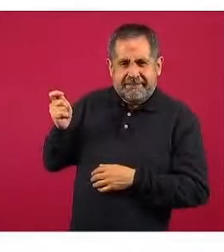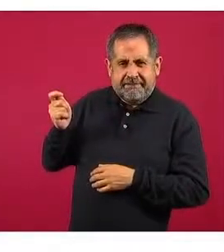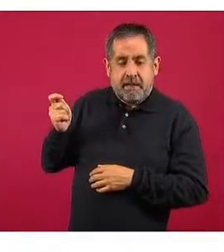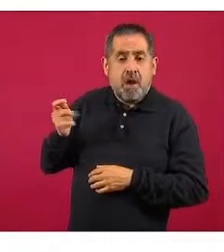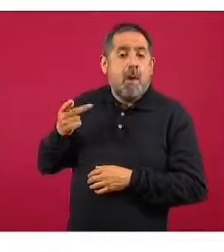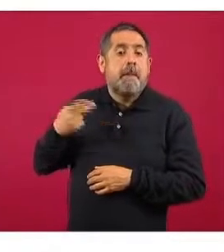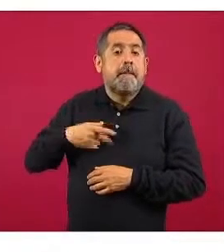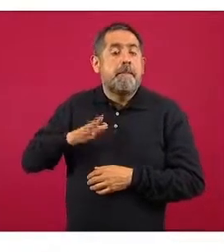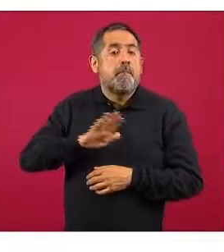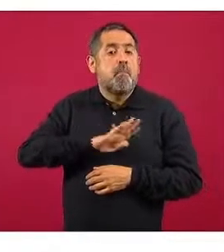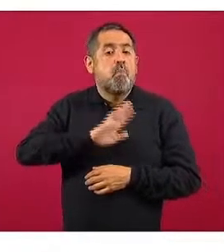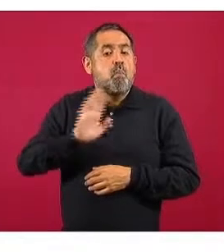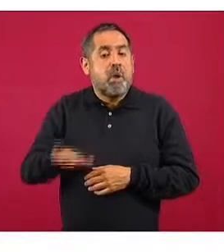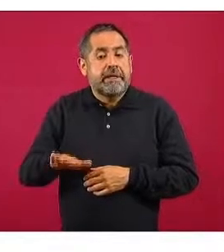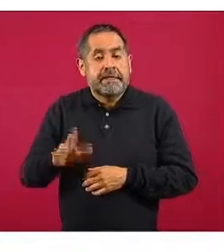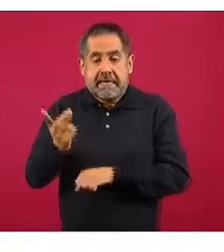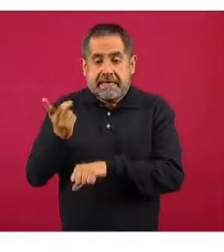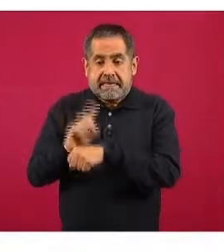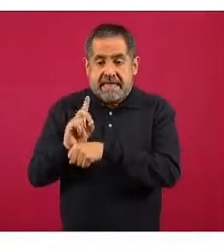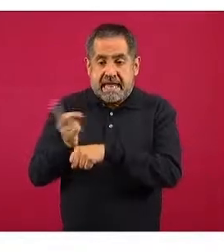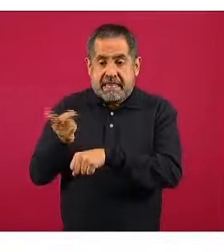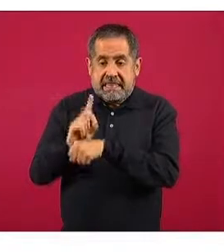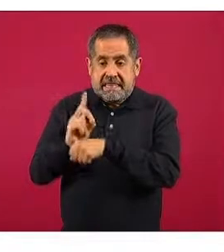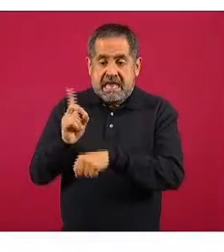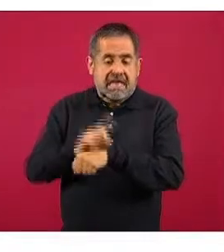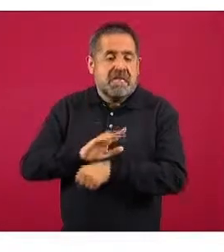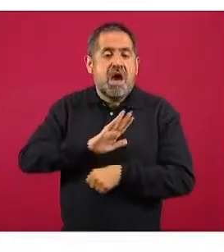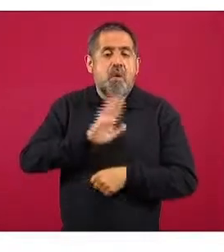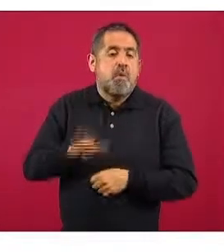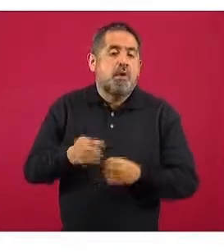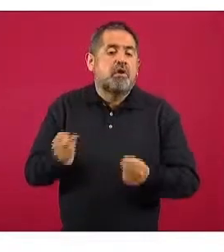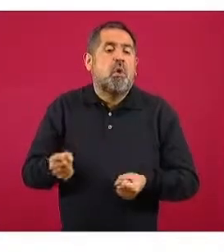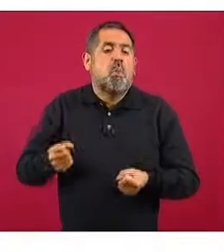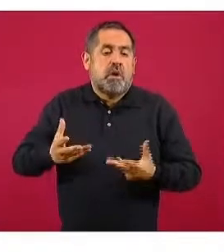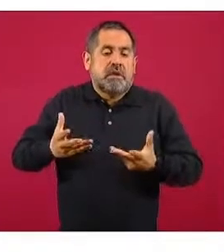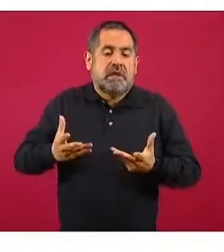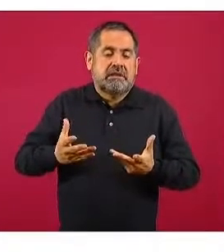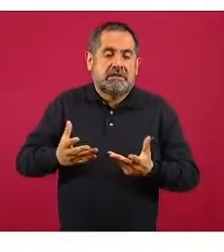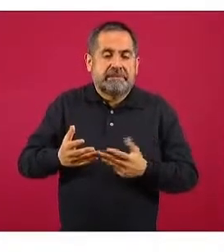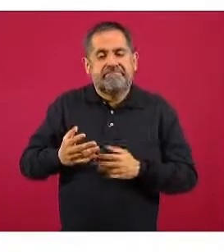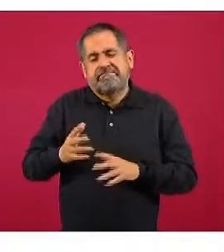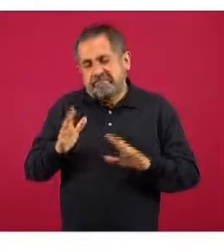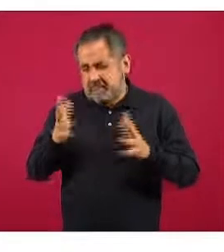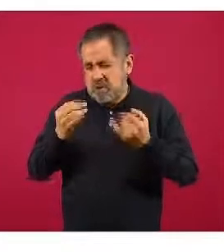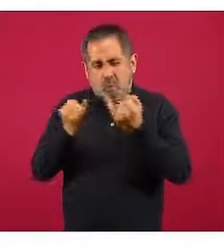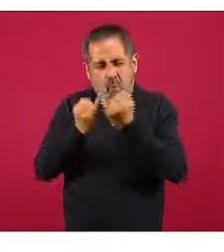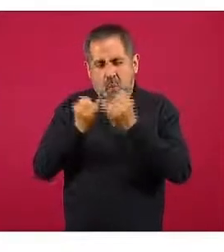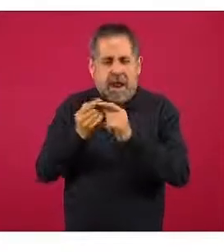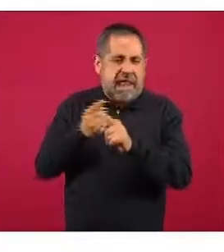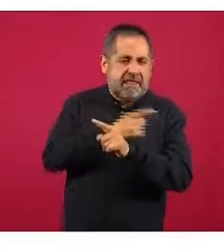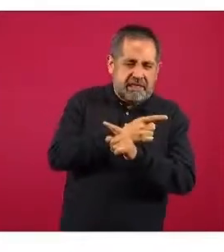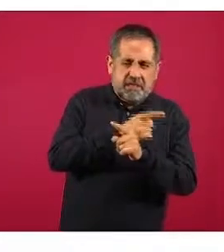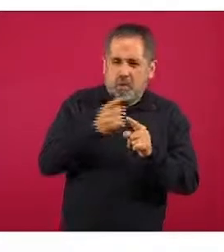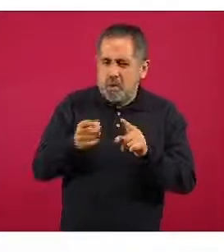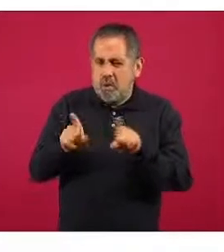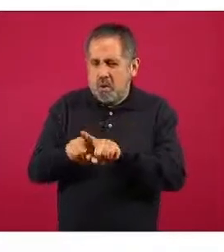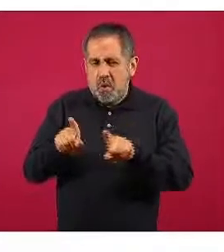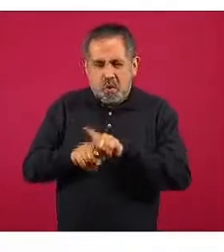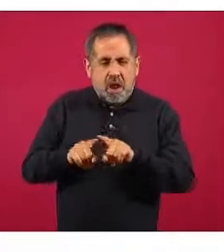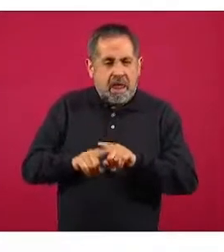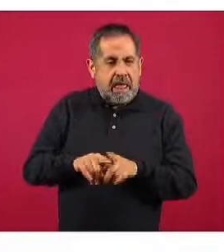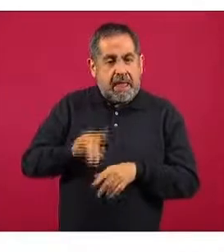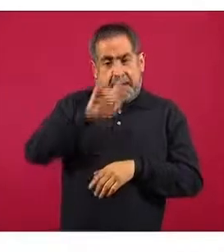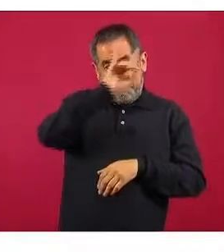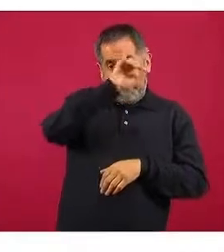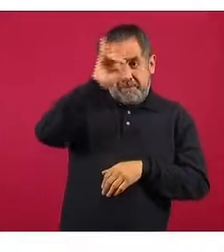defunciones diarias para cada una de las regiones. Se vuelve a repetir más o menos el patrón que estamos observando